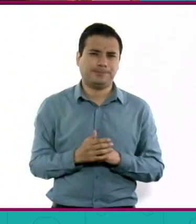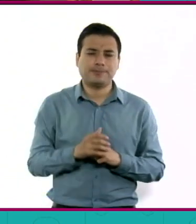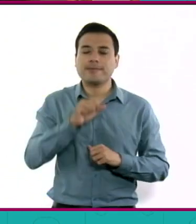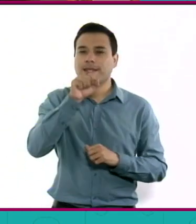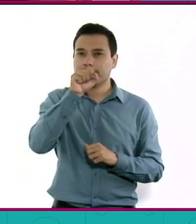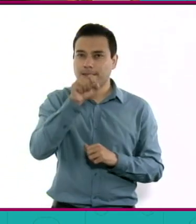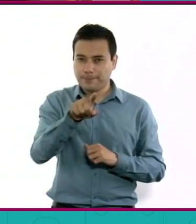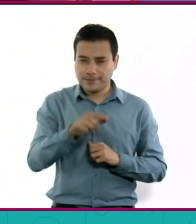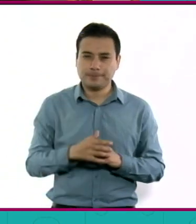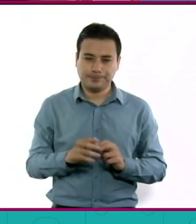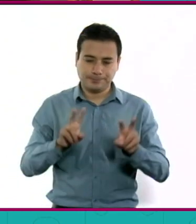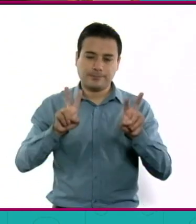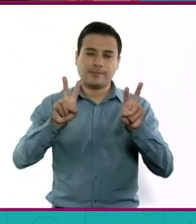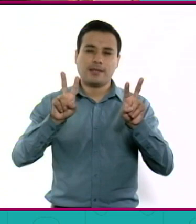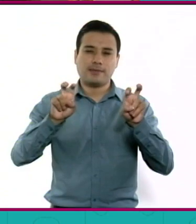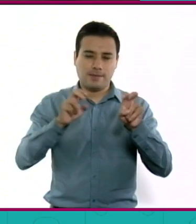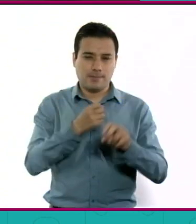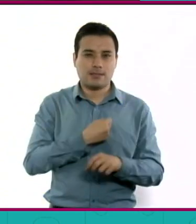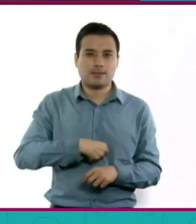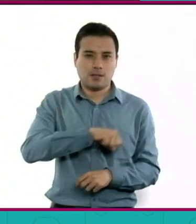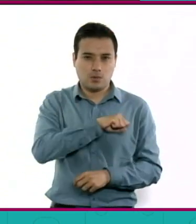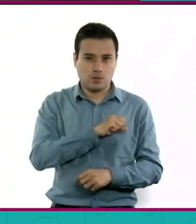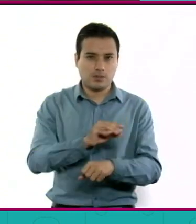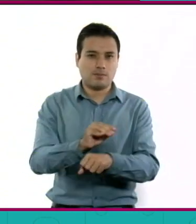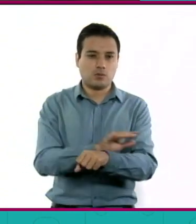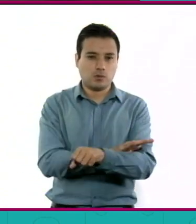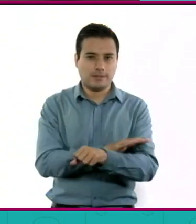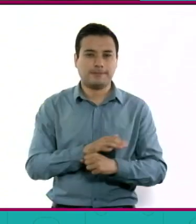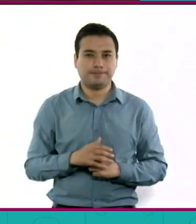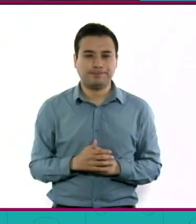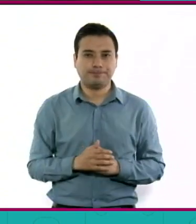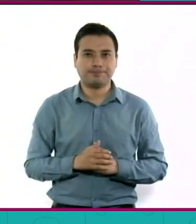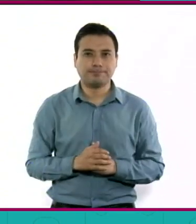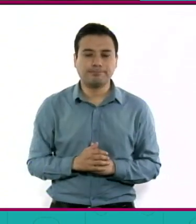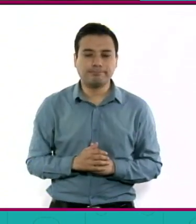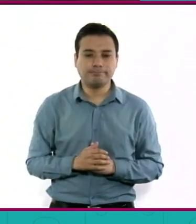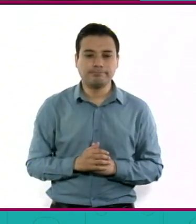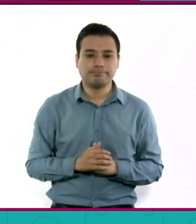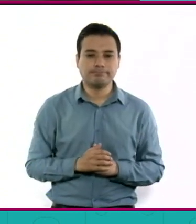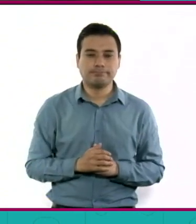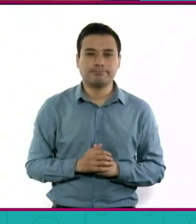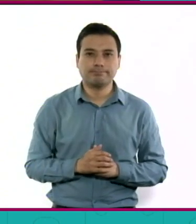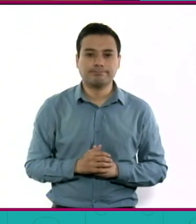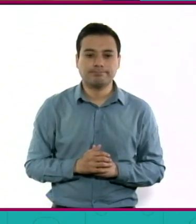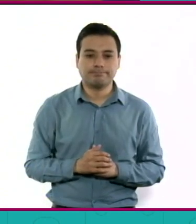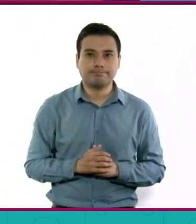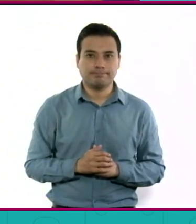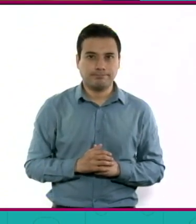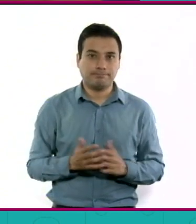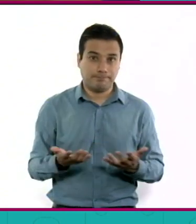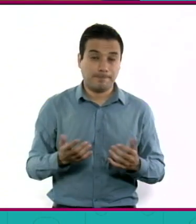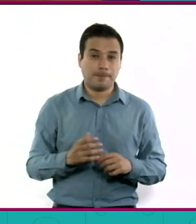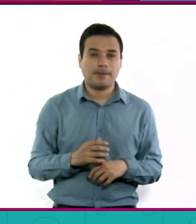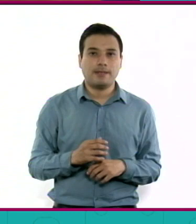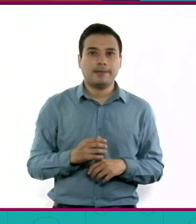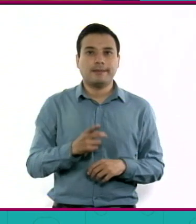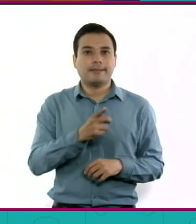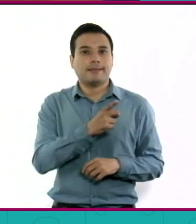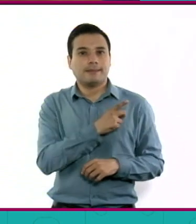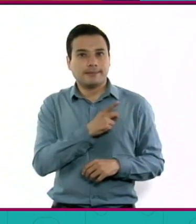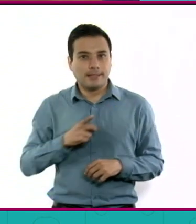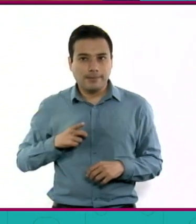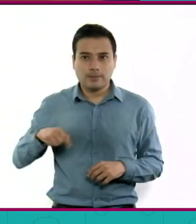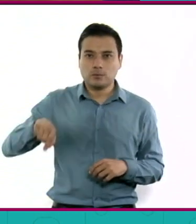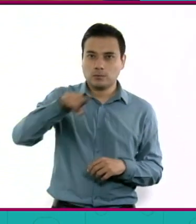emocional. La salud emocional va desde aquí. Que podamos compartir nuestras preocupaciones